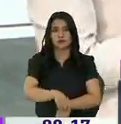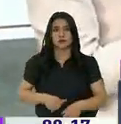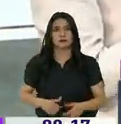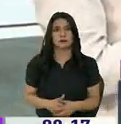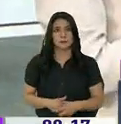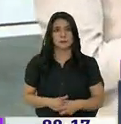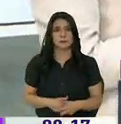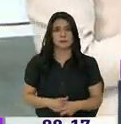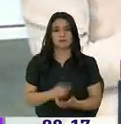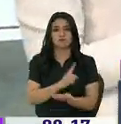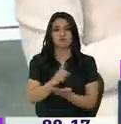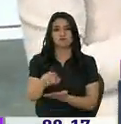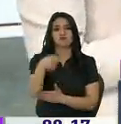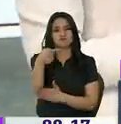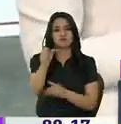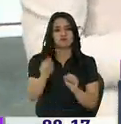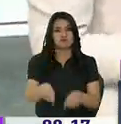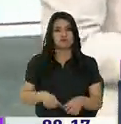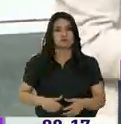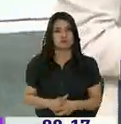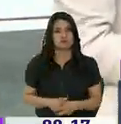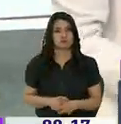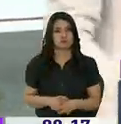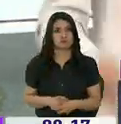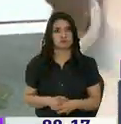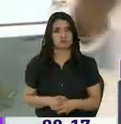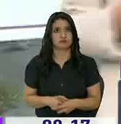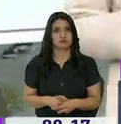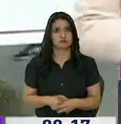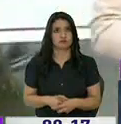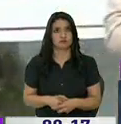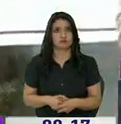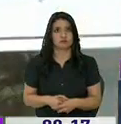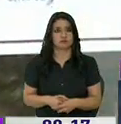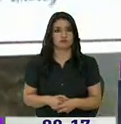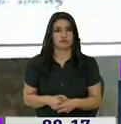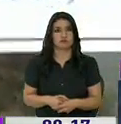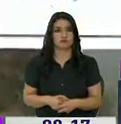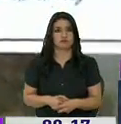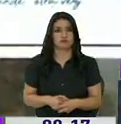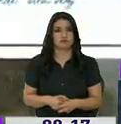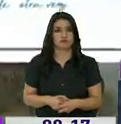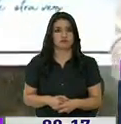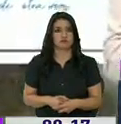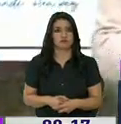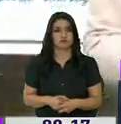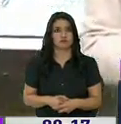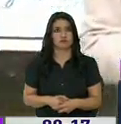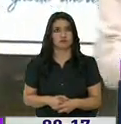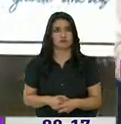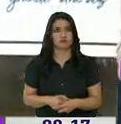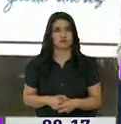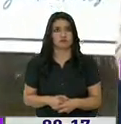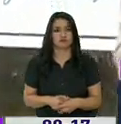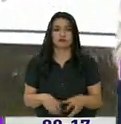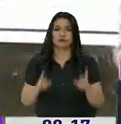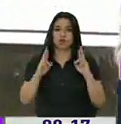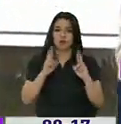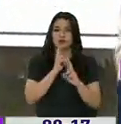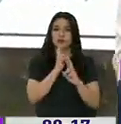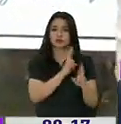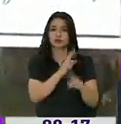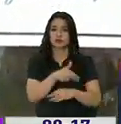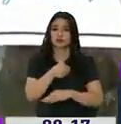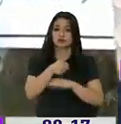¿Más o menos la otra semana? Más o menos la otra semana. Bueno, en todo caso ya saben, Roberto, espero haber podido responder tu inquietud. La